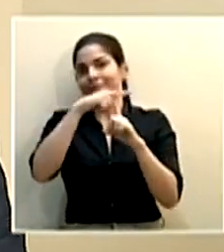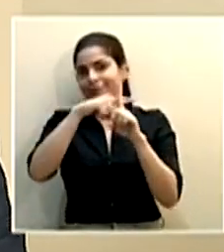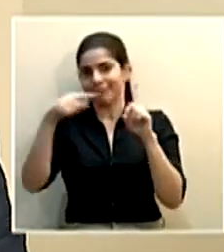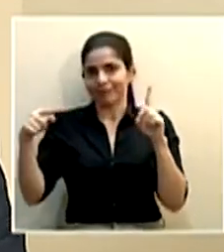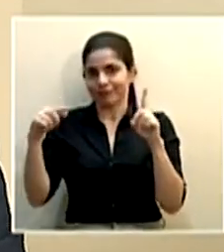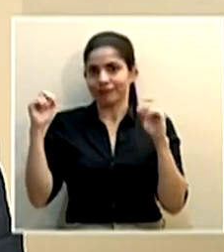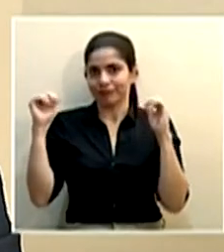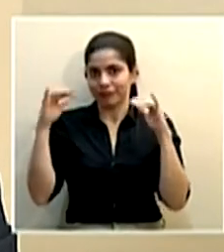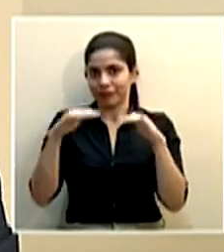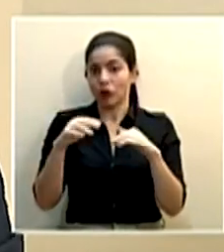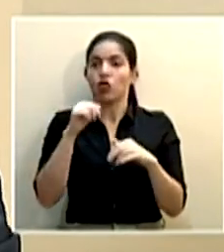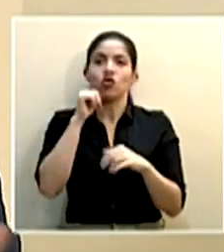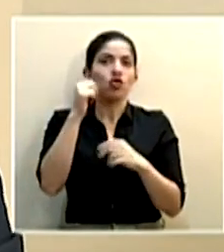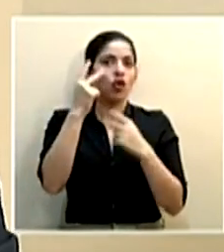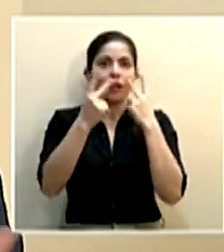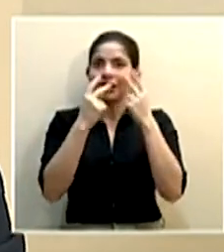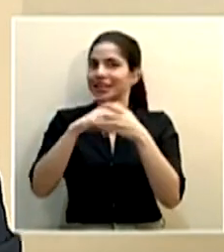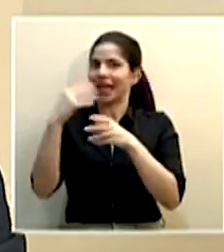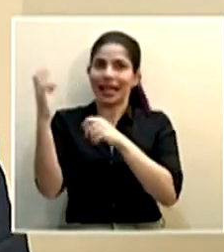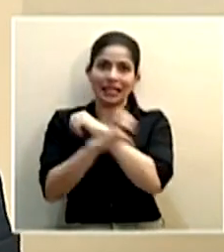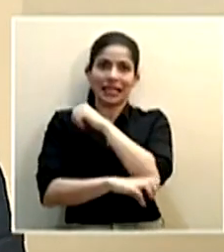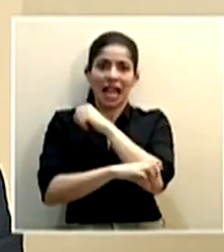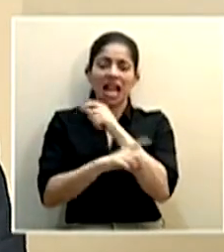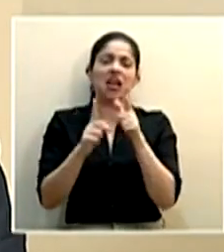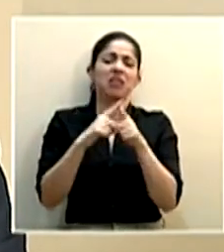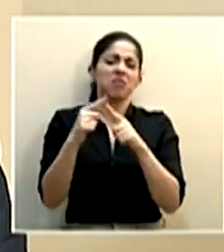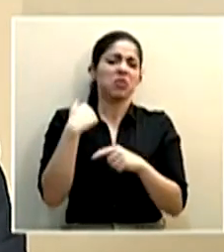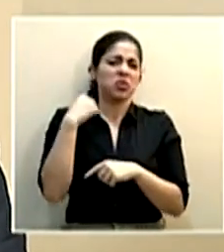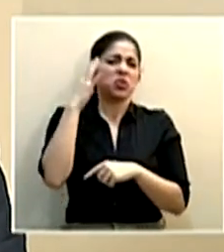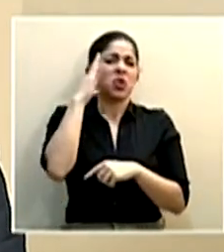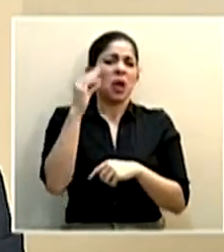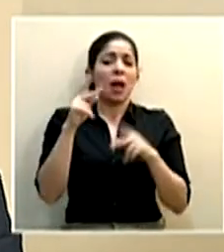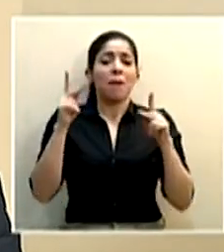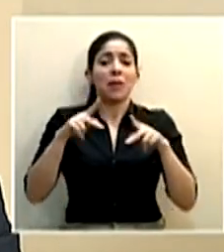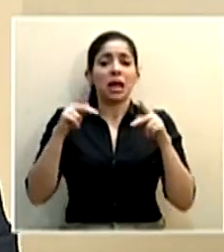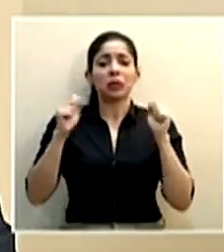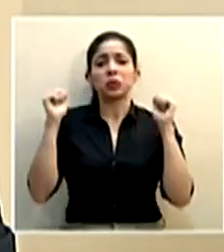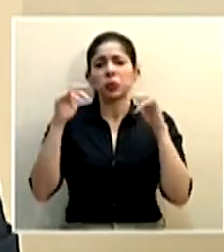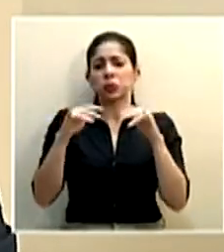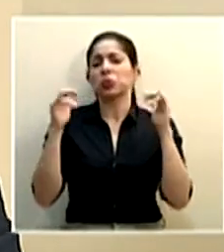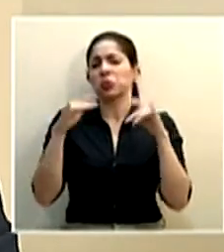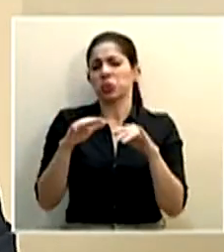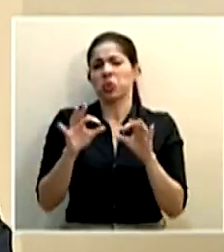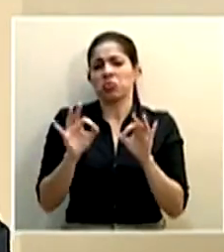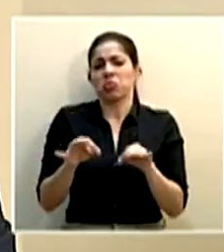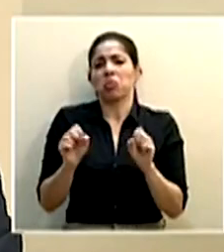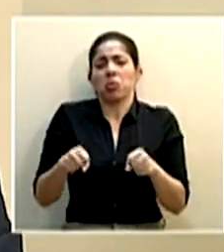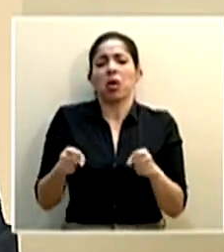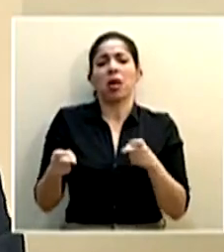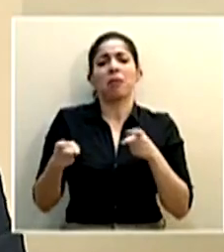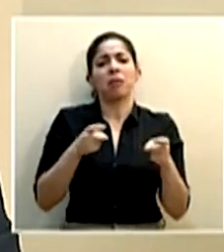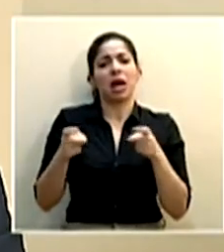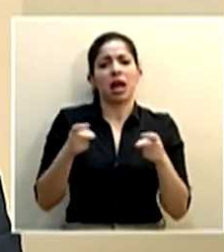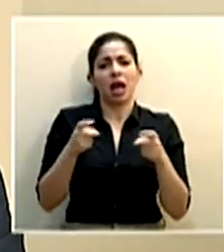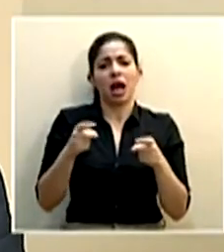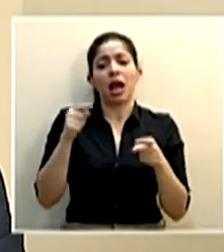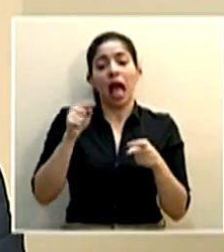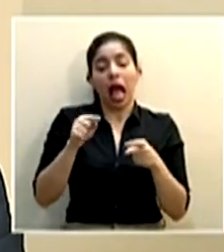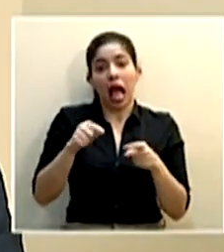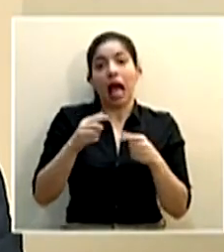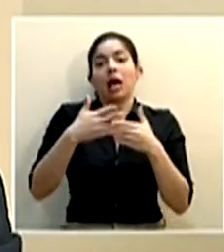visitación de extranjeros pues creo yo que el volumen de la gente va a ser totalmente manejable y de ahí vamos